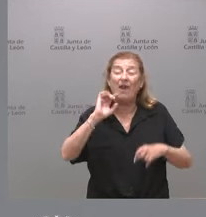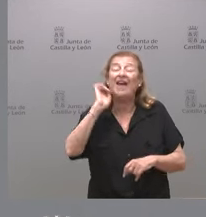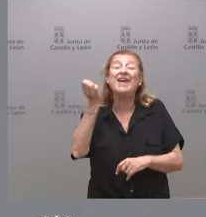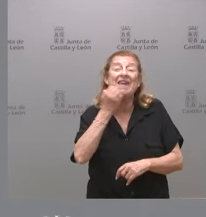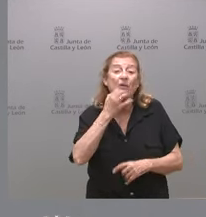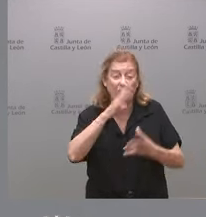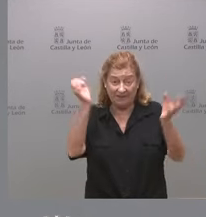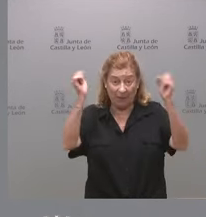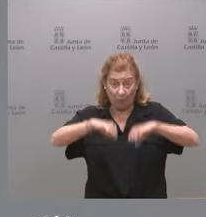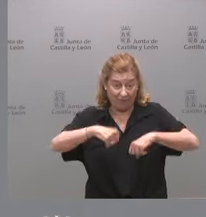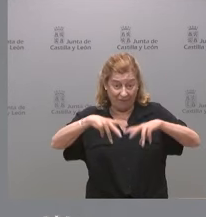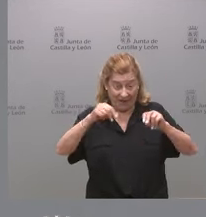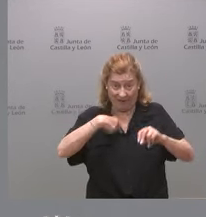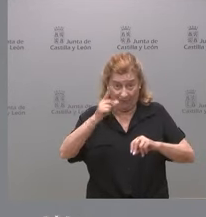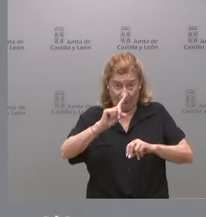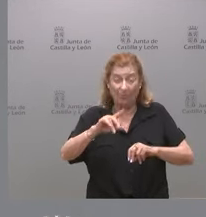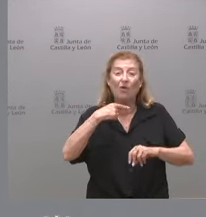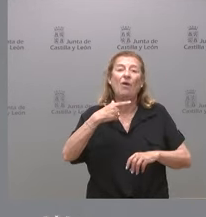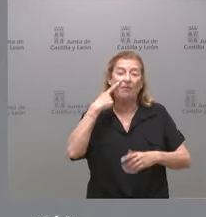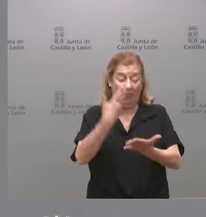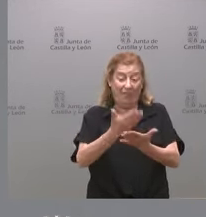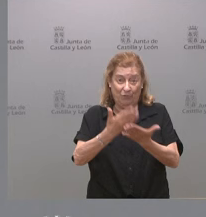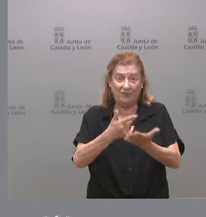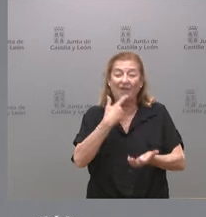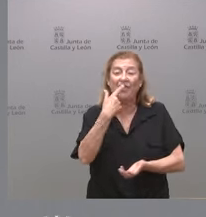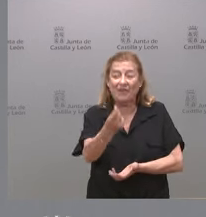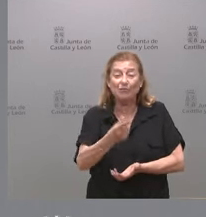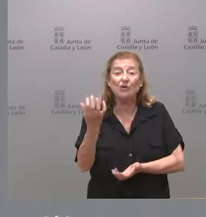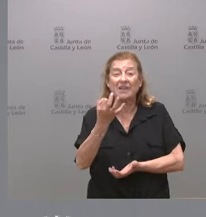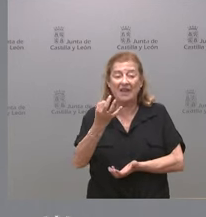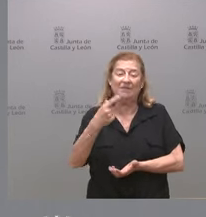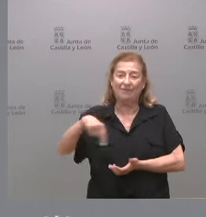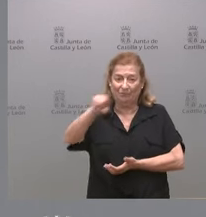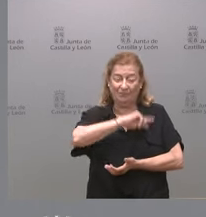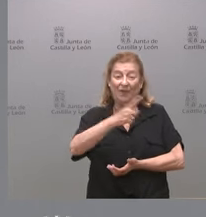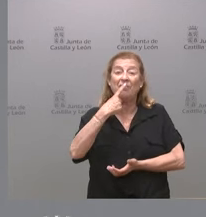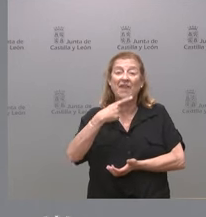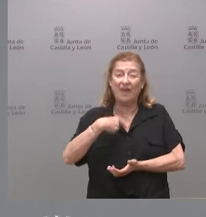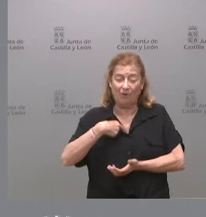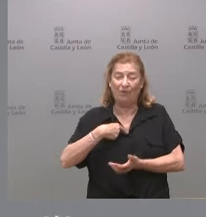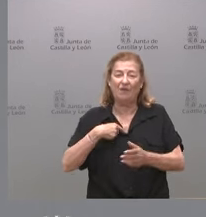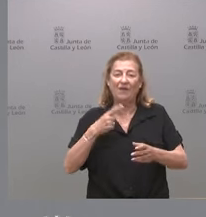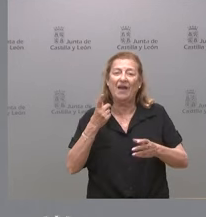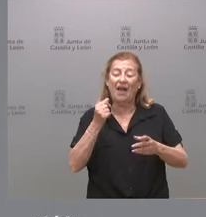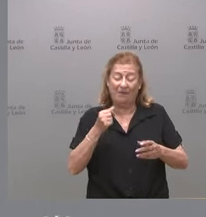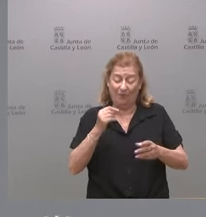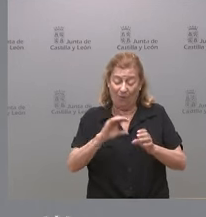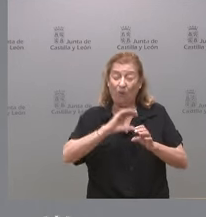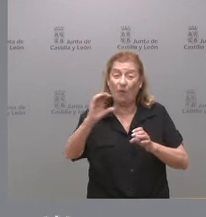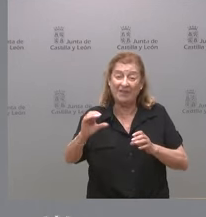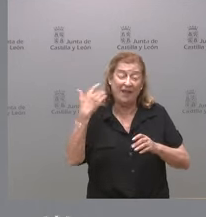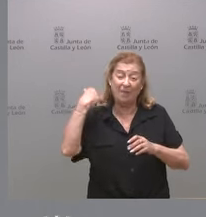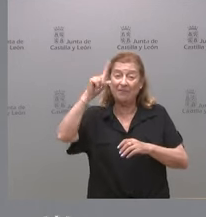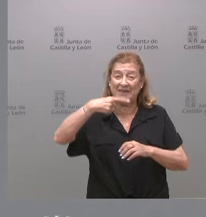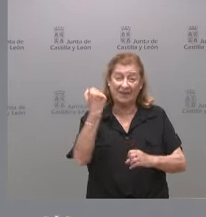se apruebe finalmente pero demuestra algo que decíamos que nos comunicaron las entregas a cuenta en el mes de diciembre del año pasado en